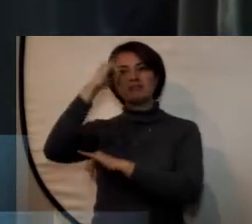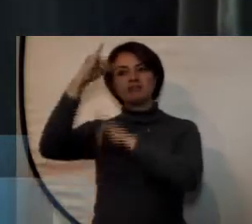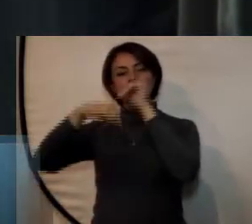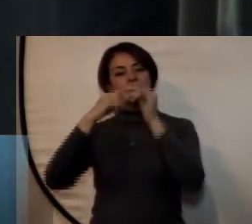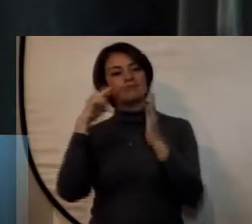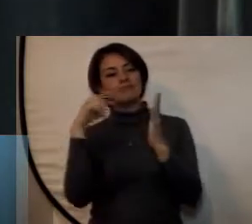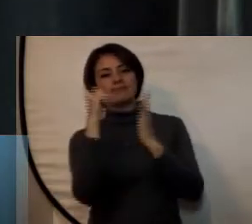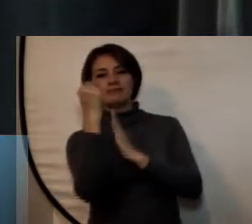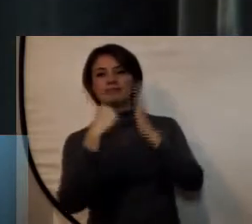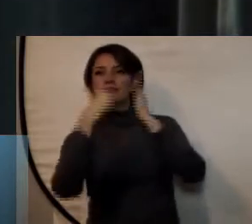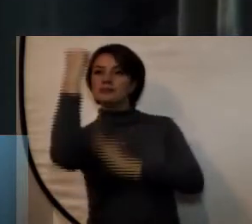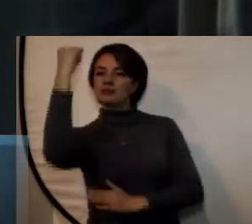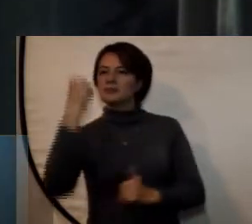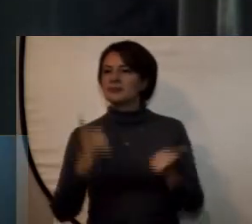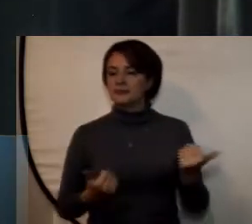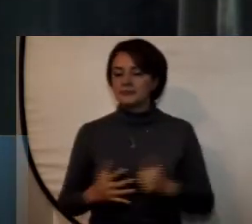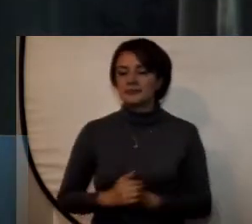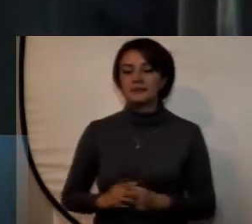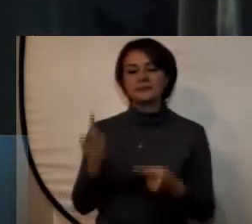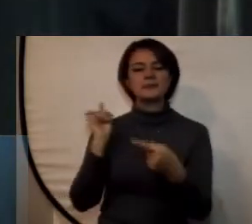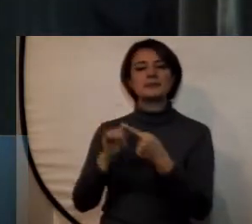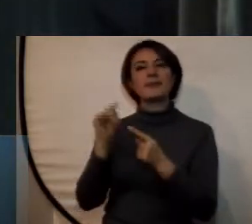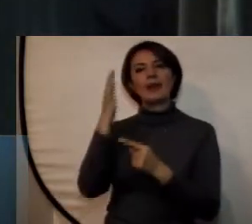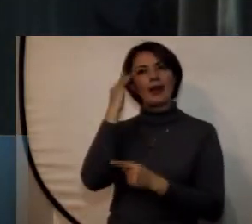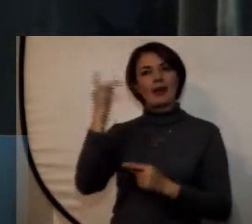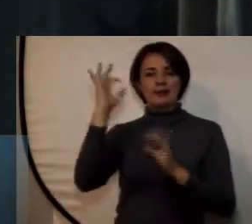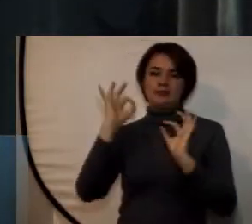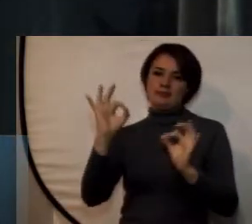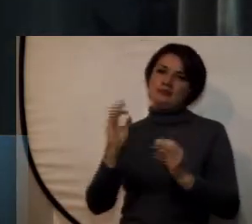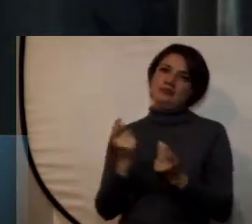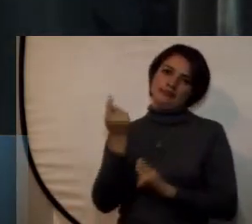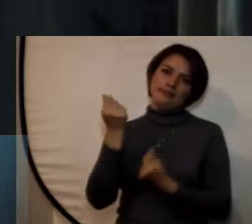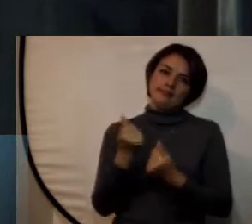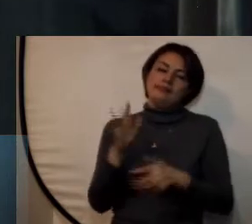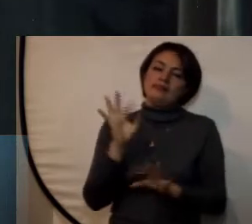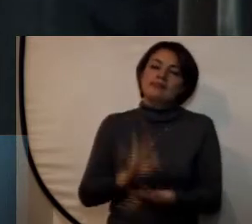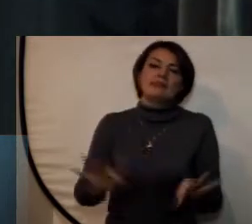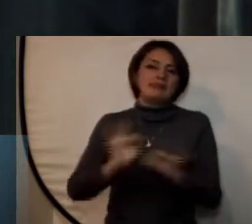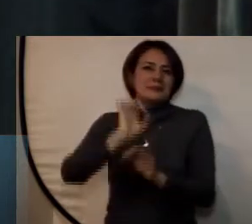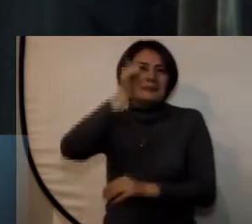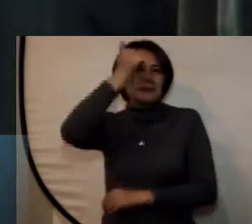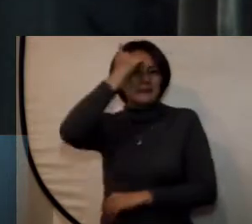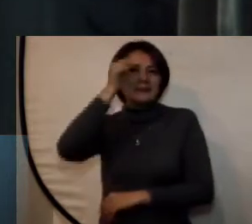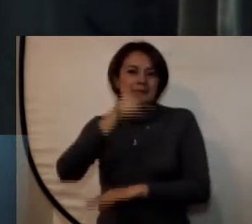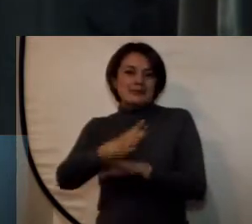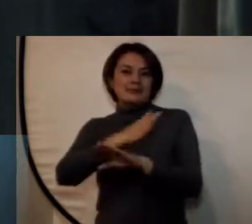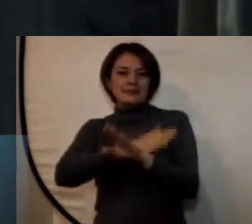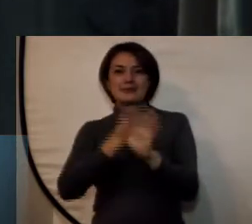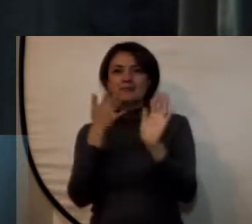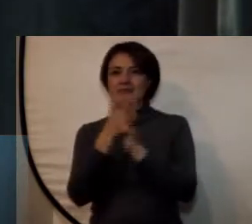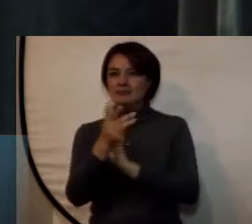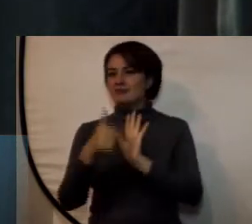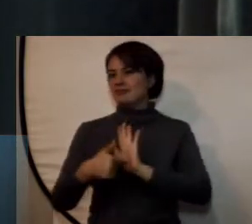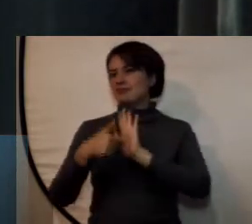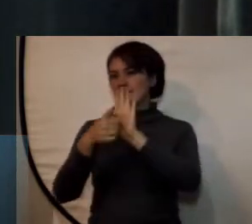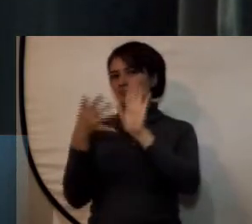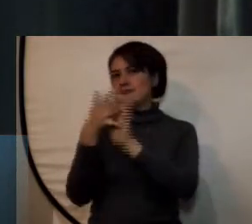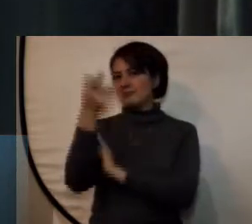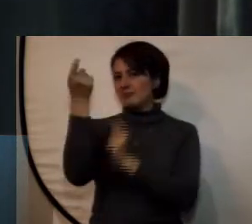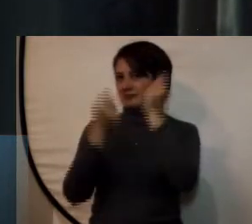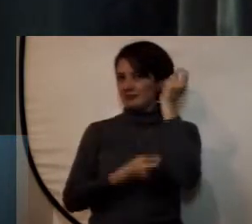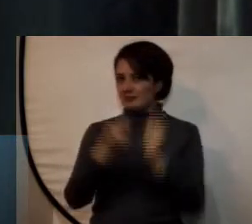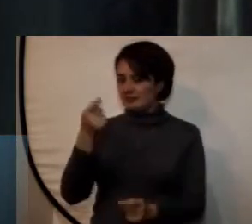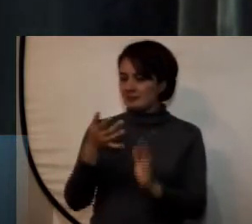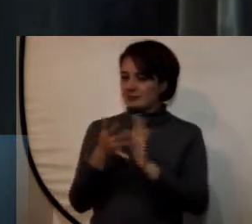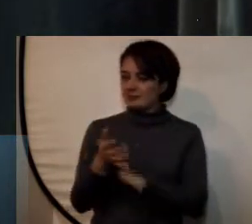nivel internacional en cuanto a la calidad económica pues importantísimo resaltar lo que ya se ha presentado en nuestro informe de rendición de